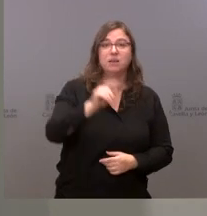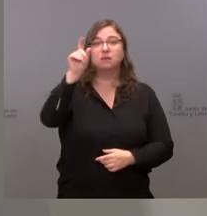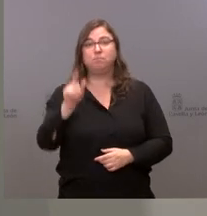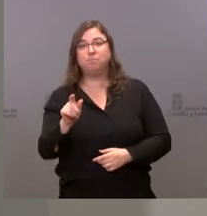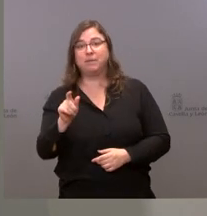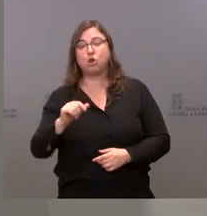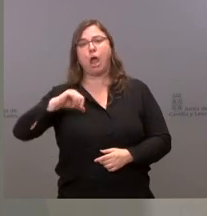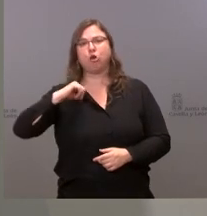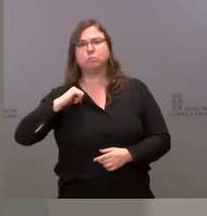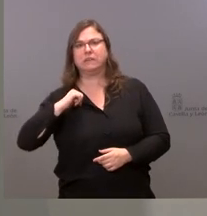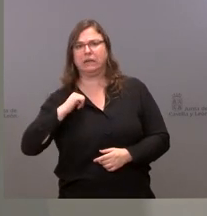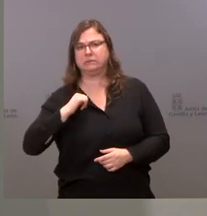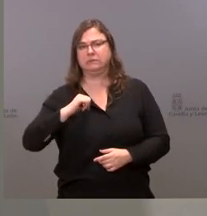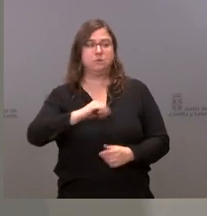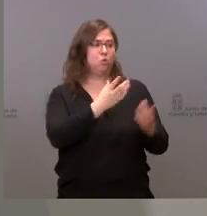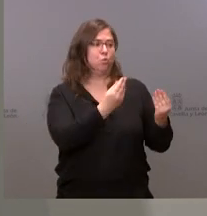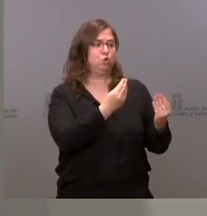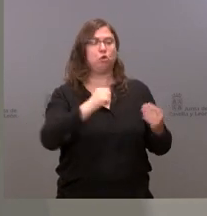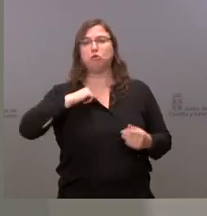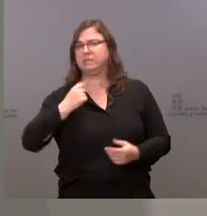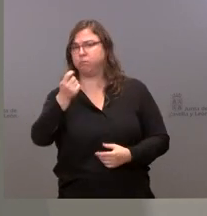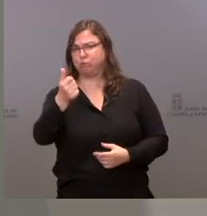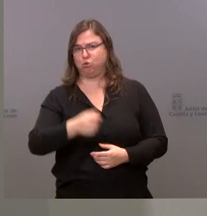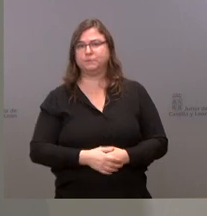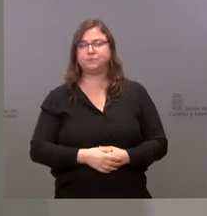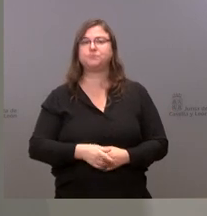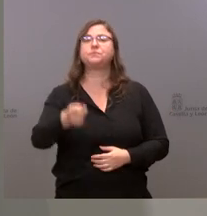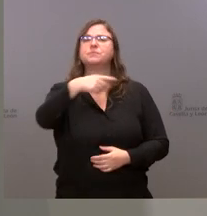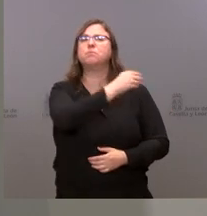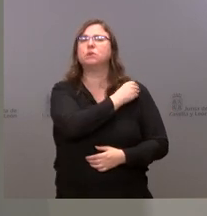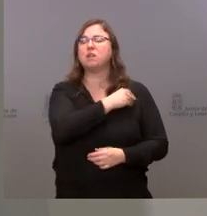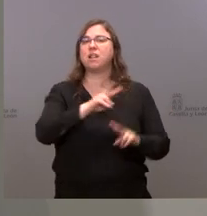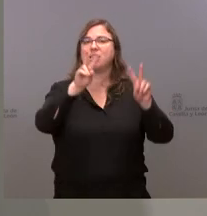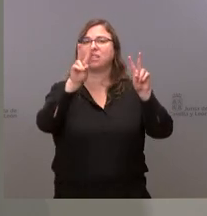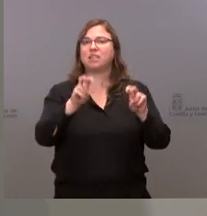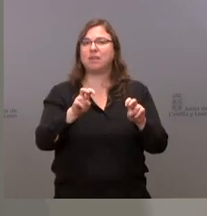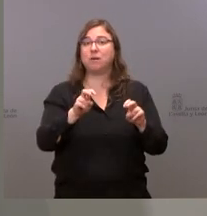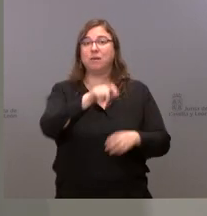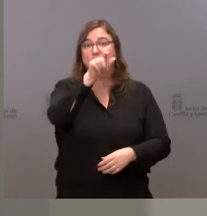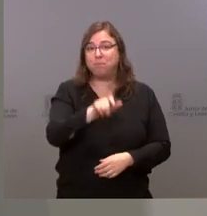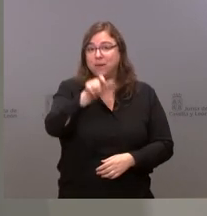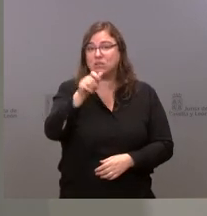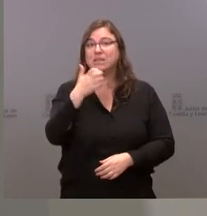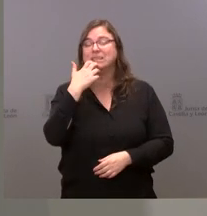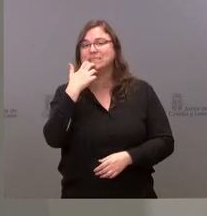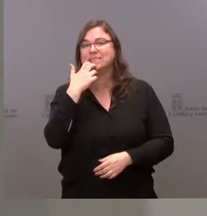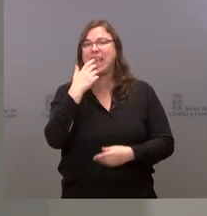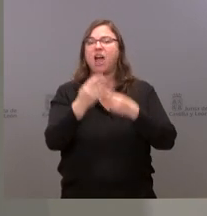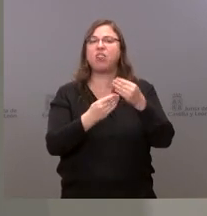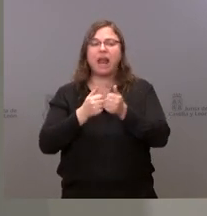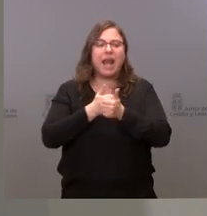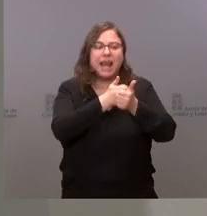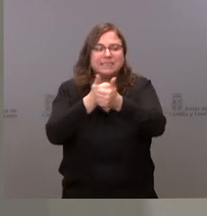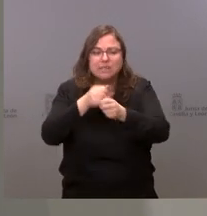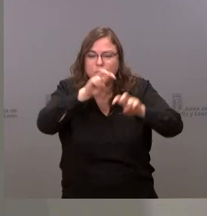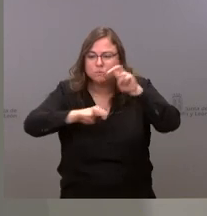que son ingresadas o están en UCI. Plantea usted también las personas que están trabajando en el rastreo en nuestra comunidad